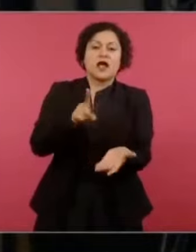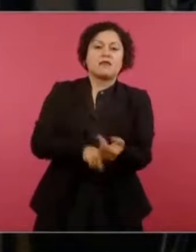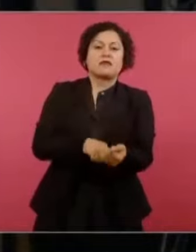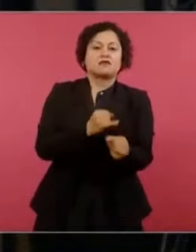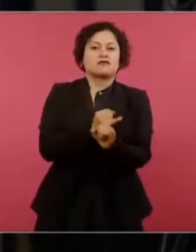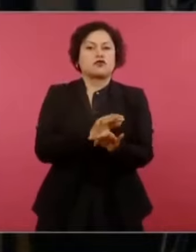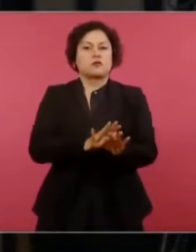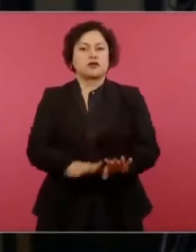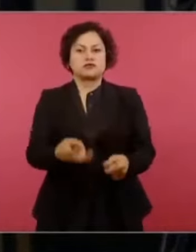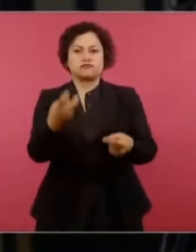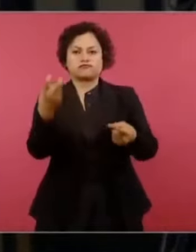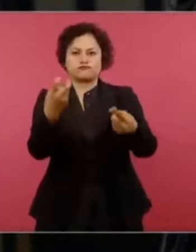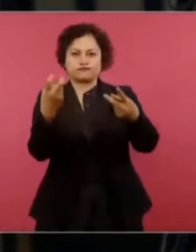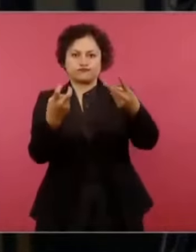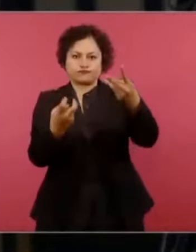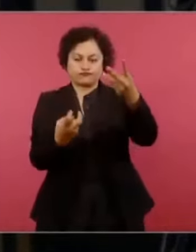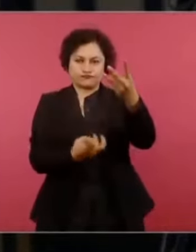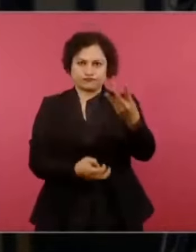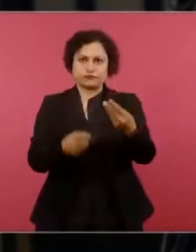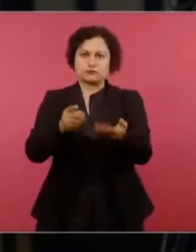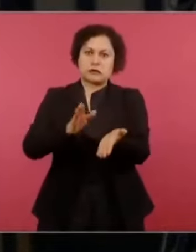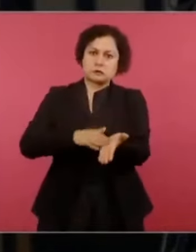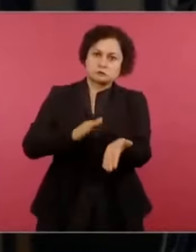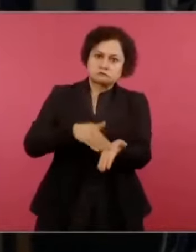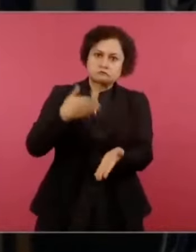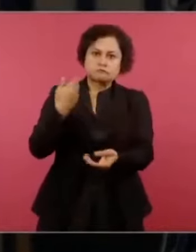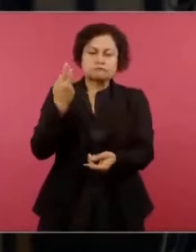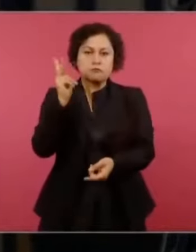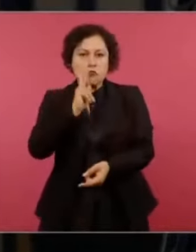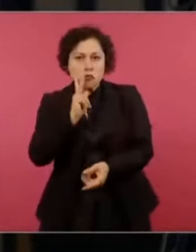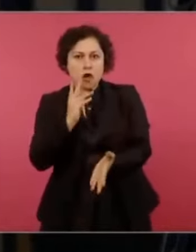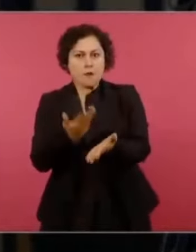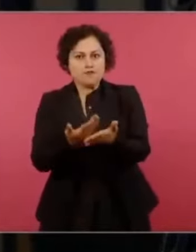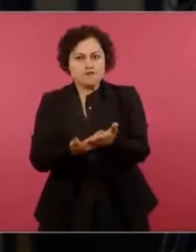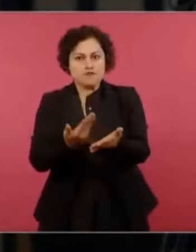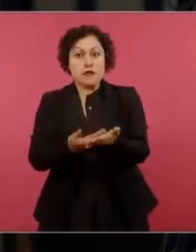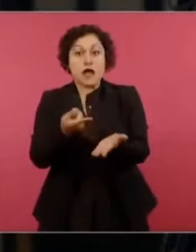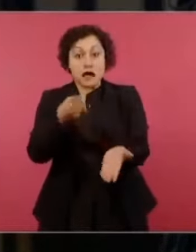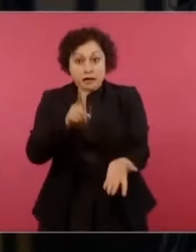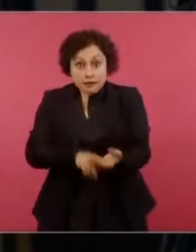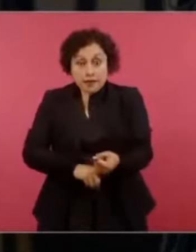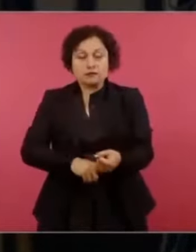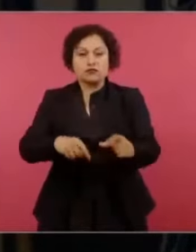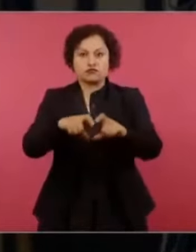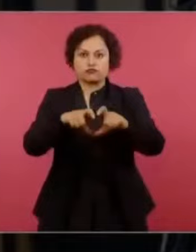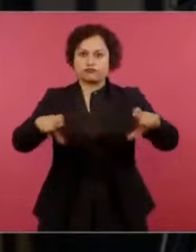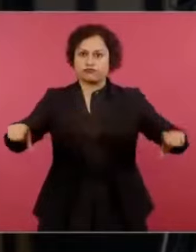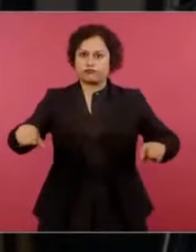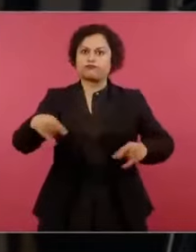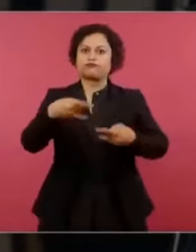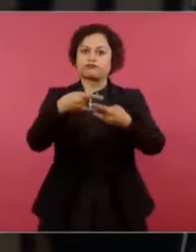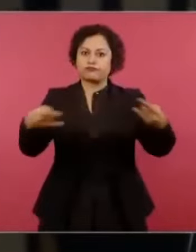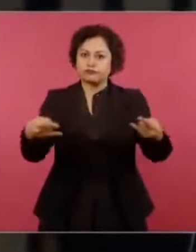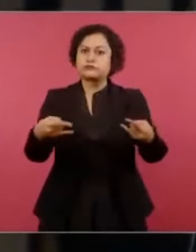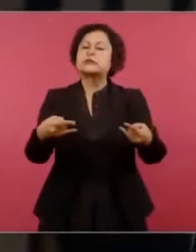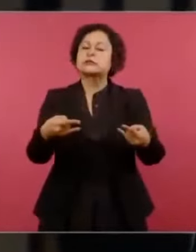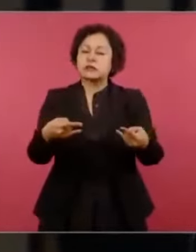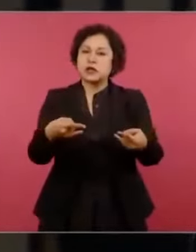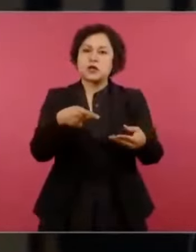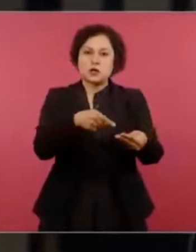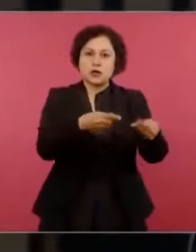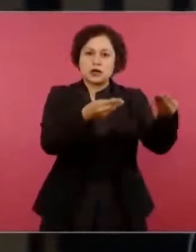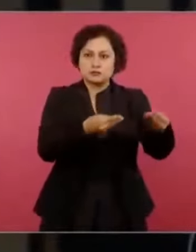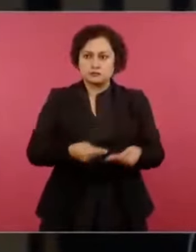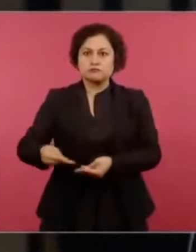muchísimas documentaciones, cheques incluidos, que demuestran la transferencia del dinero público a